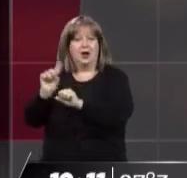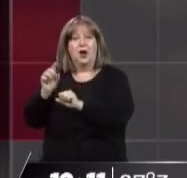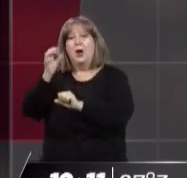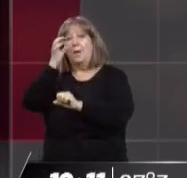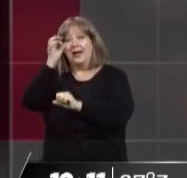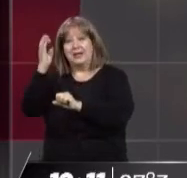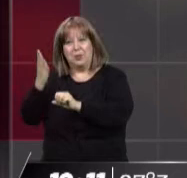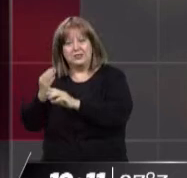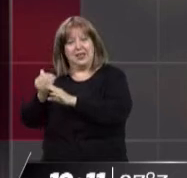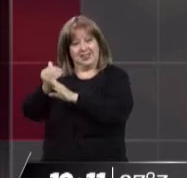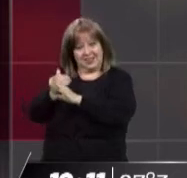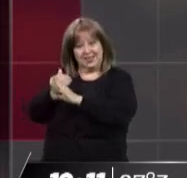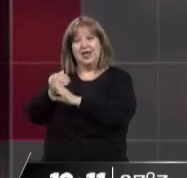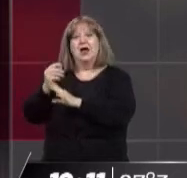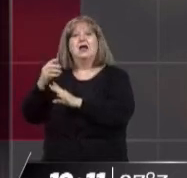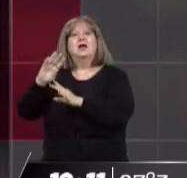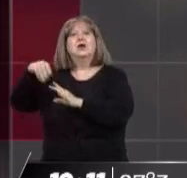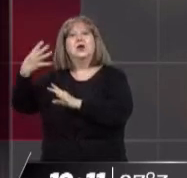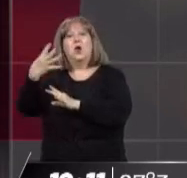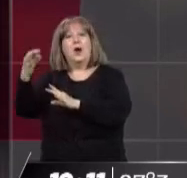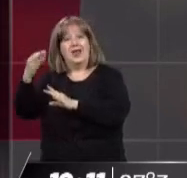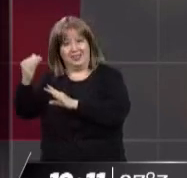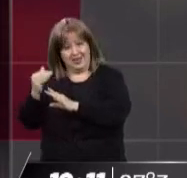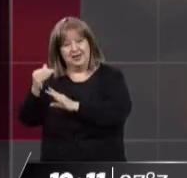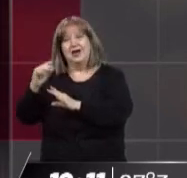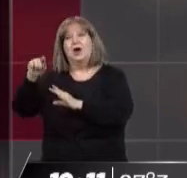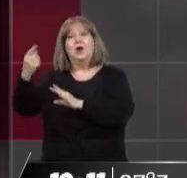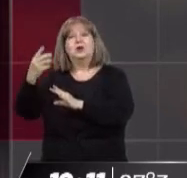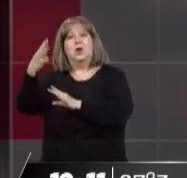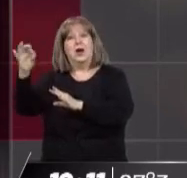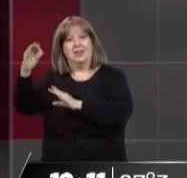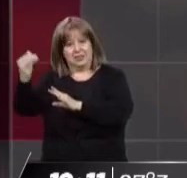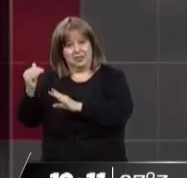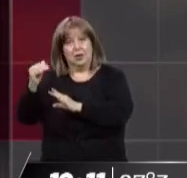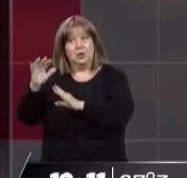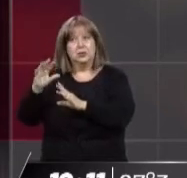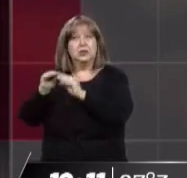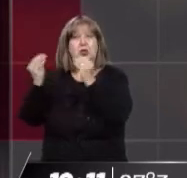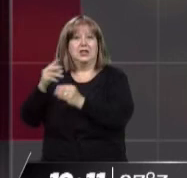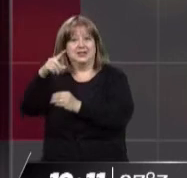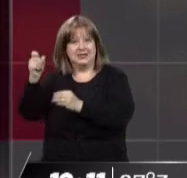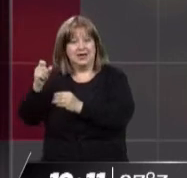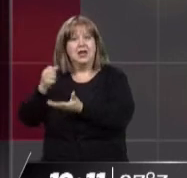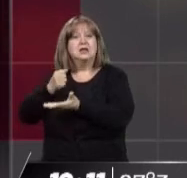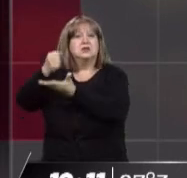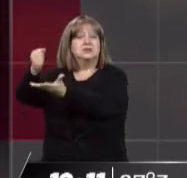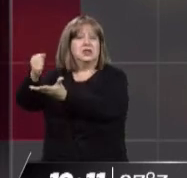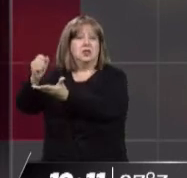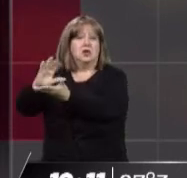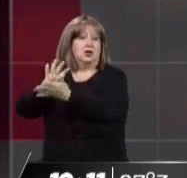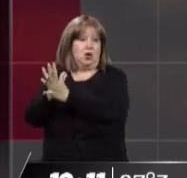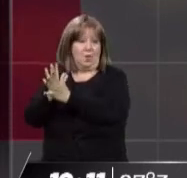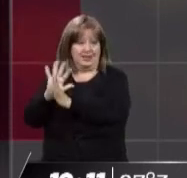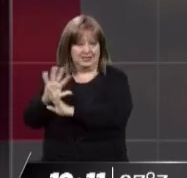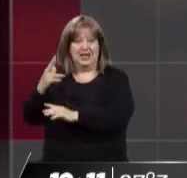% primero, el próximo bimestre un 40% y el último bimestre un 40% más hasta perder todos los subsidios. Son incrementos